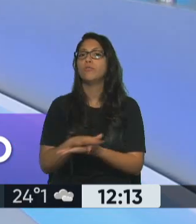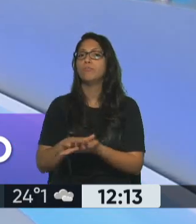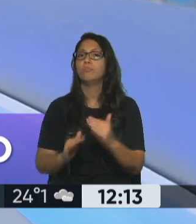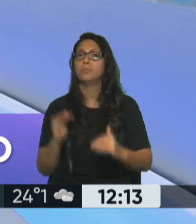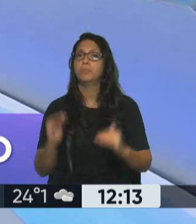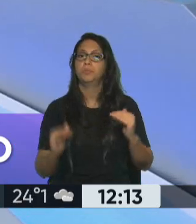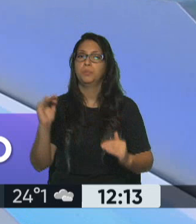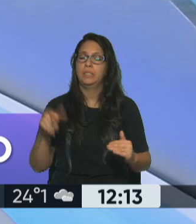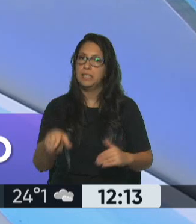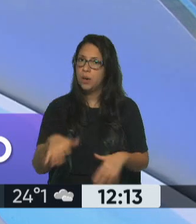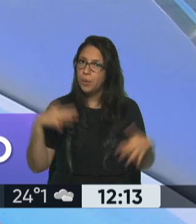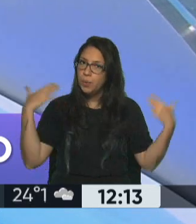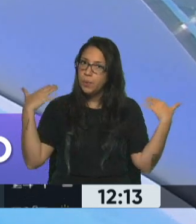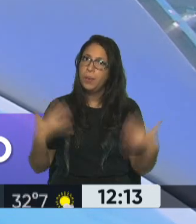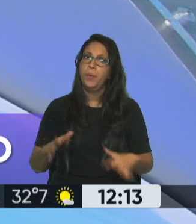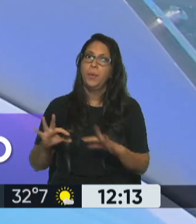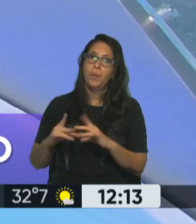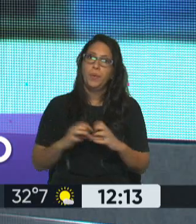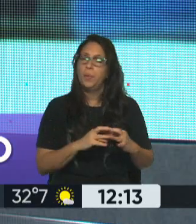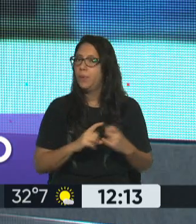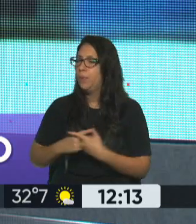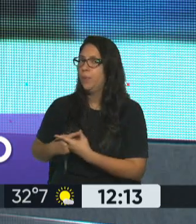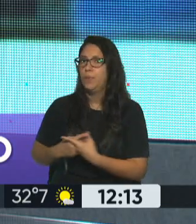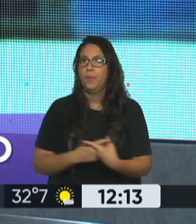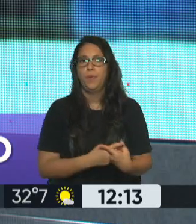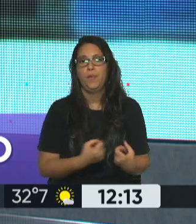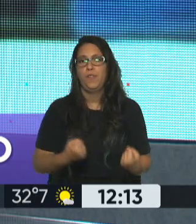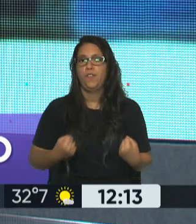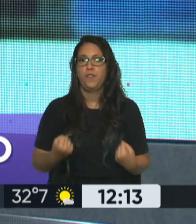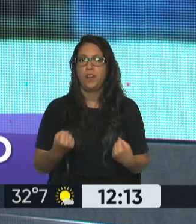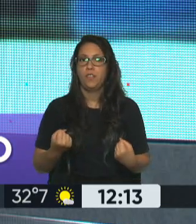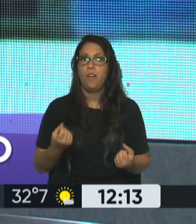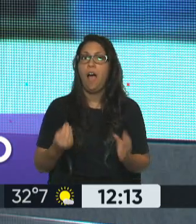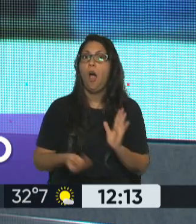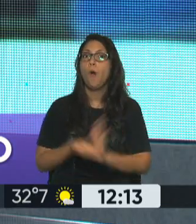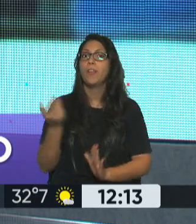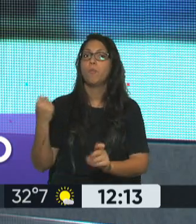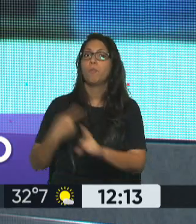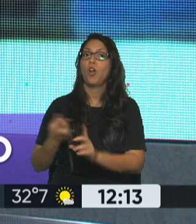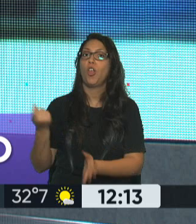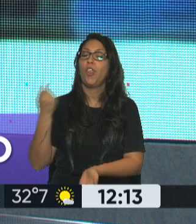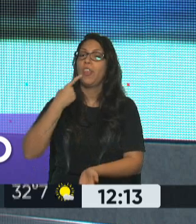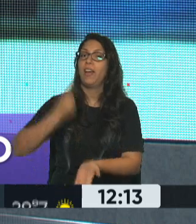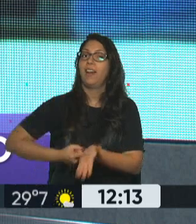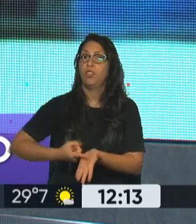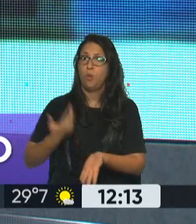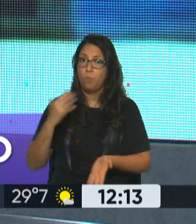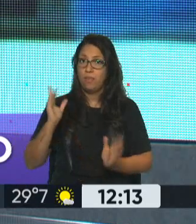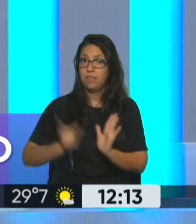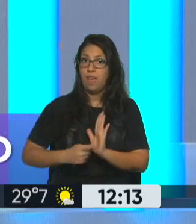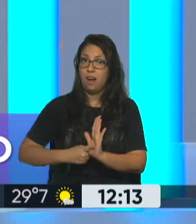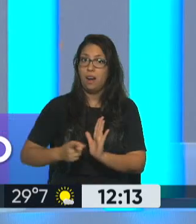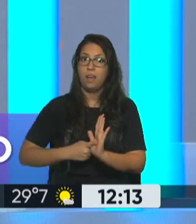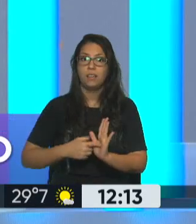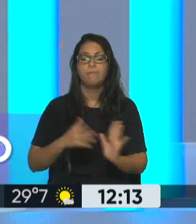a ser todo un tema de discusión, ¿no? O sea, se va a suplantar por aumentos por decreto. Aumentos por decreto, una cosa así,